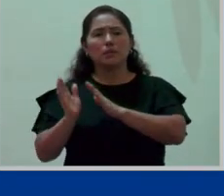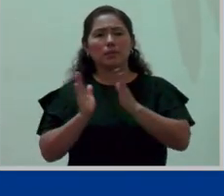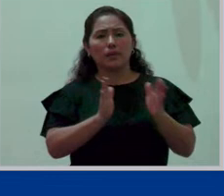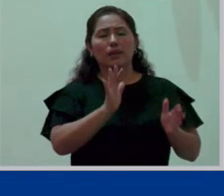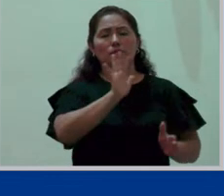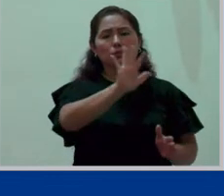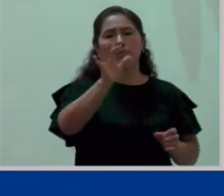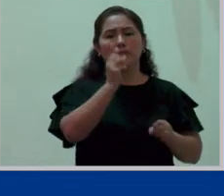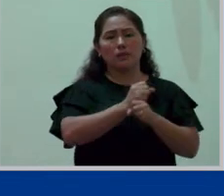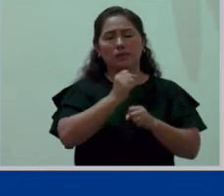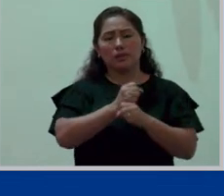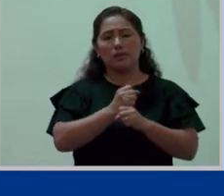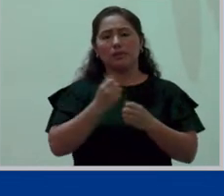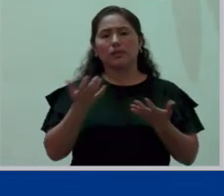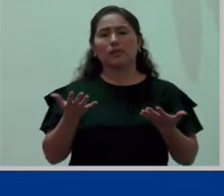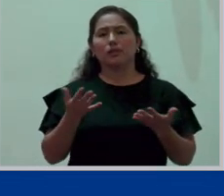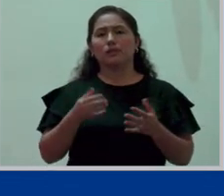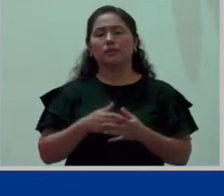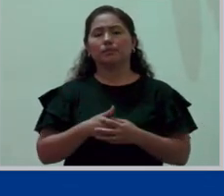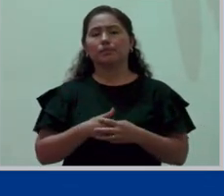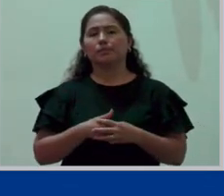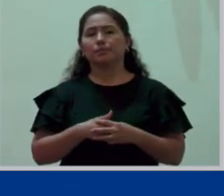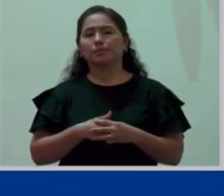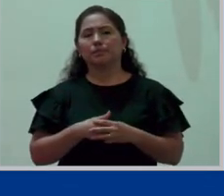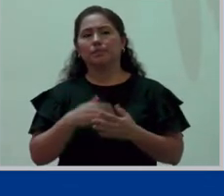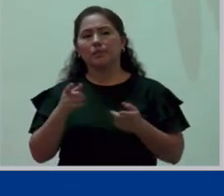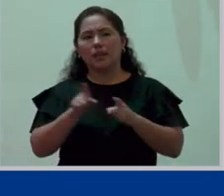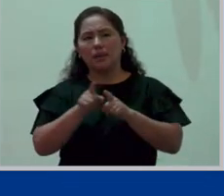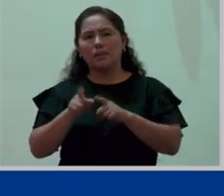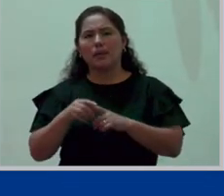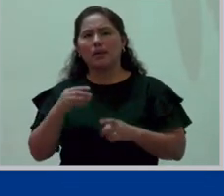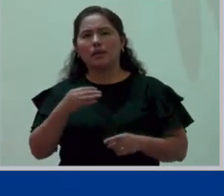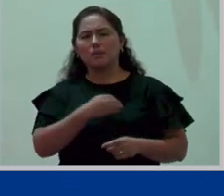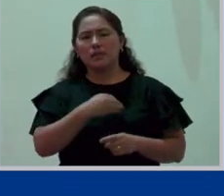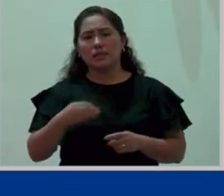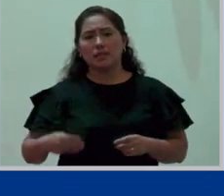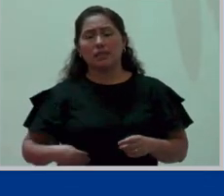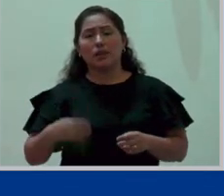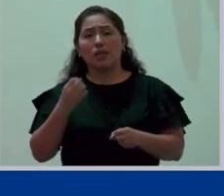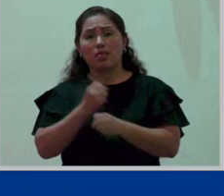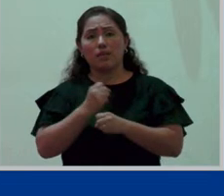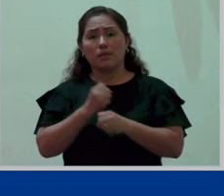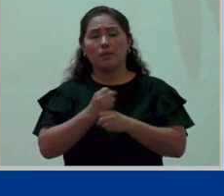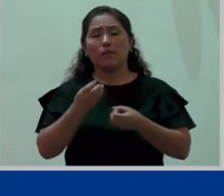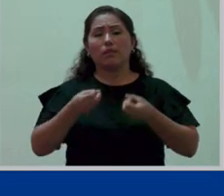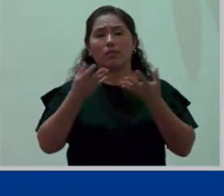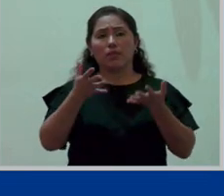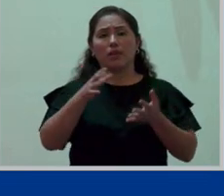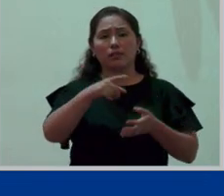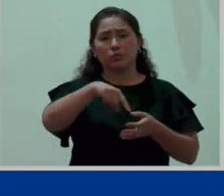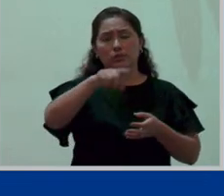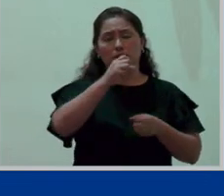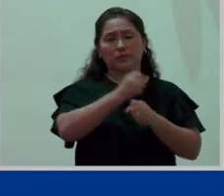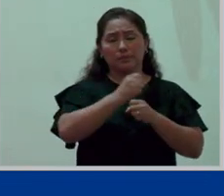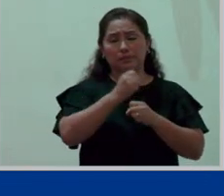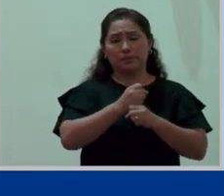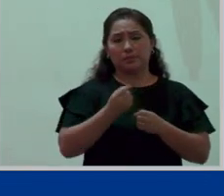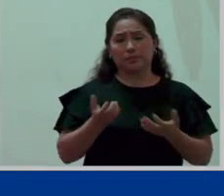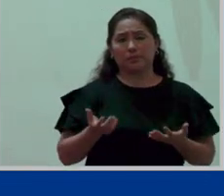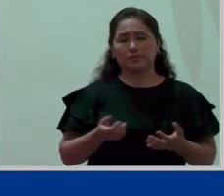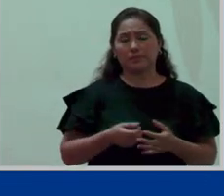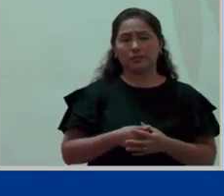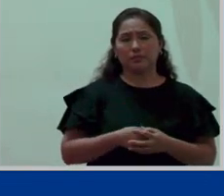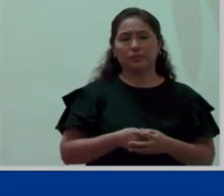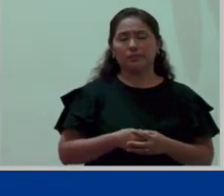Decente, cuyo ente rector es el Ministerio de Trabajo y Promoción del Empleo. Entonces, esto quiere decir